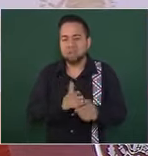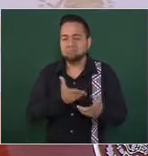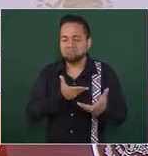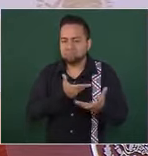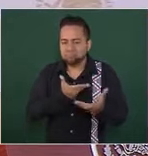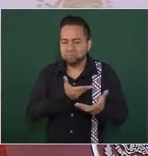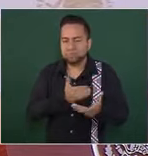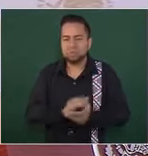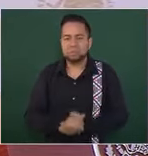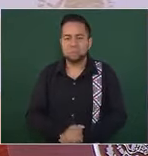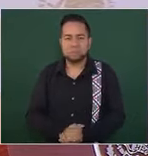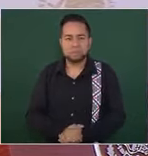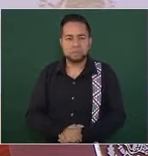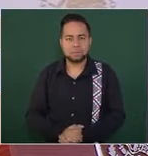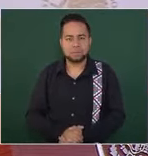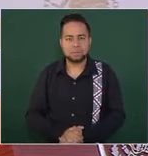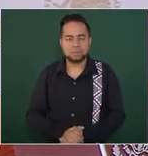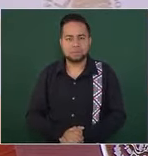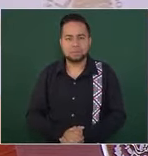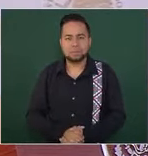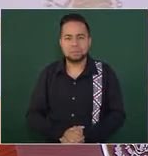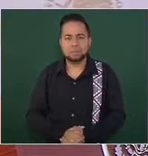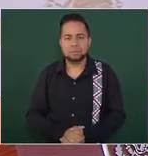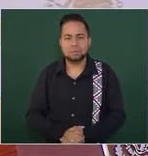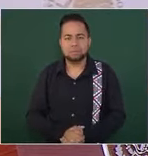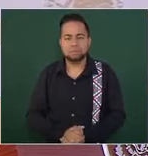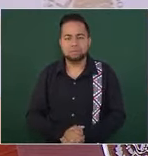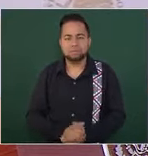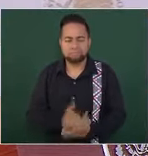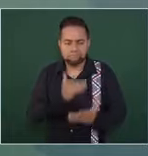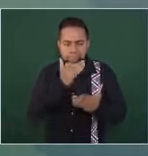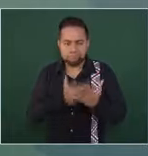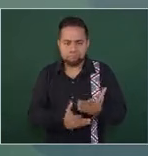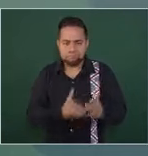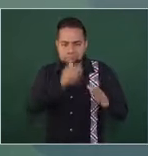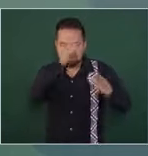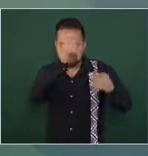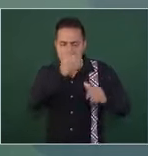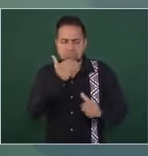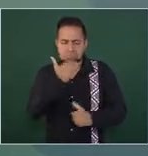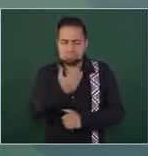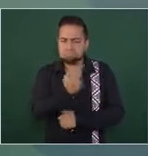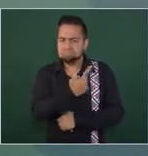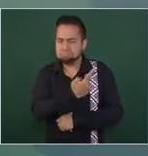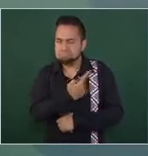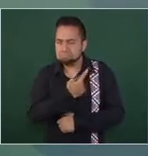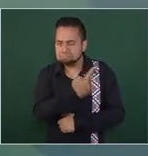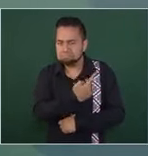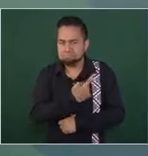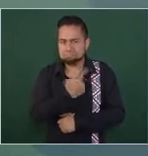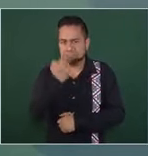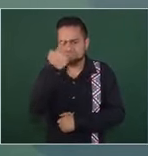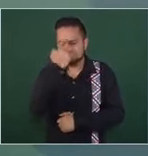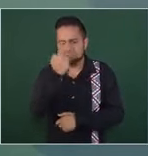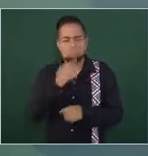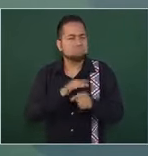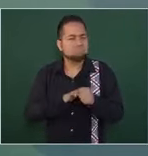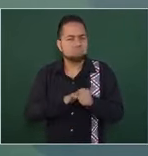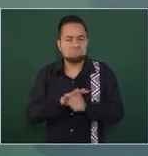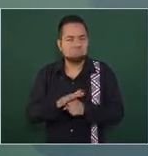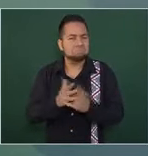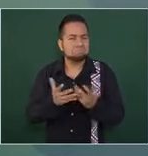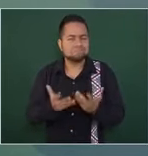tenemos que ponernos de acuerdo para llevar a cabo